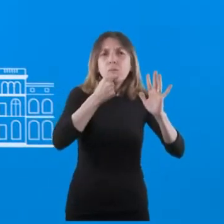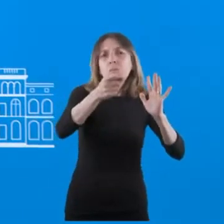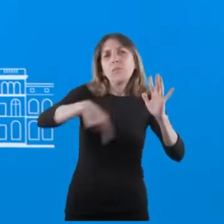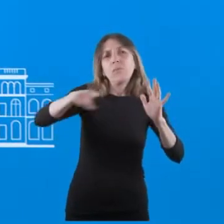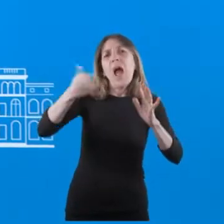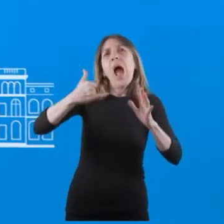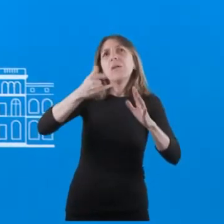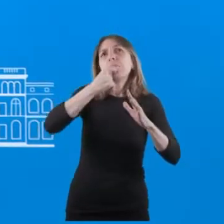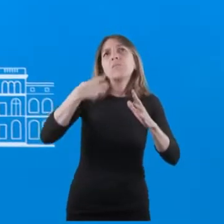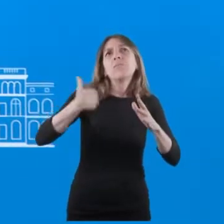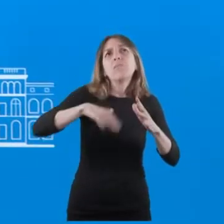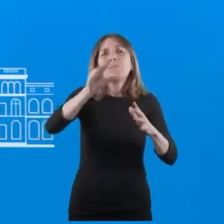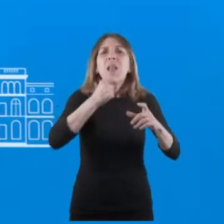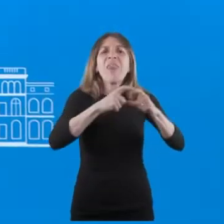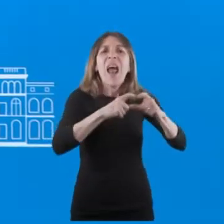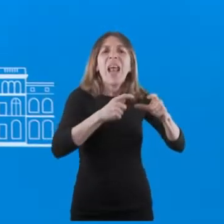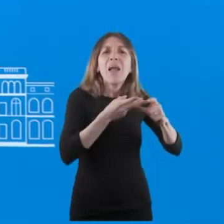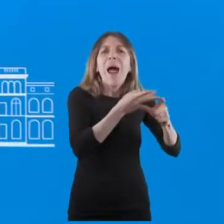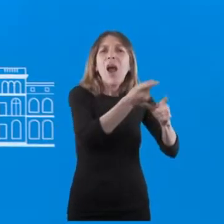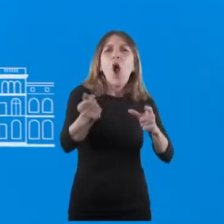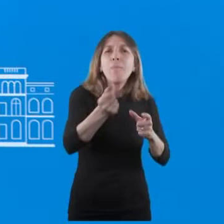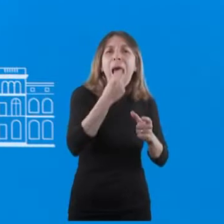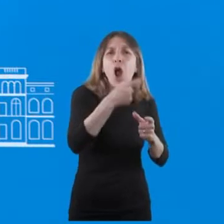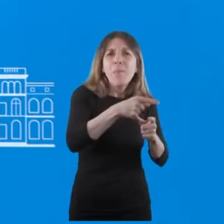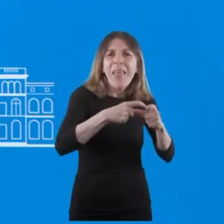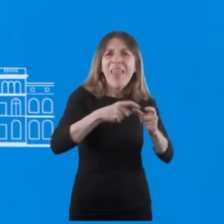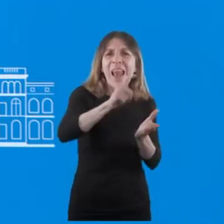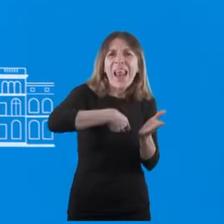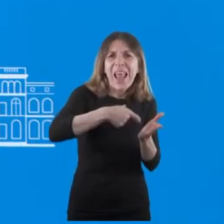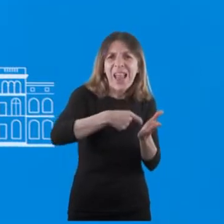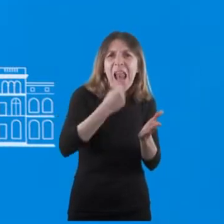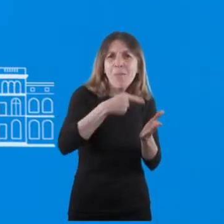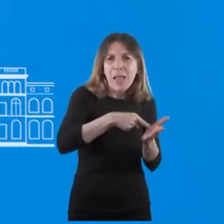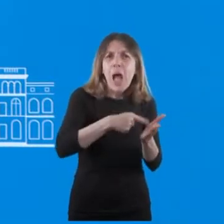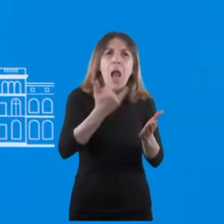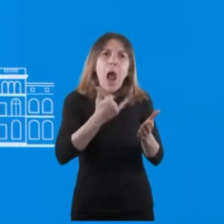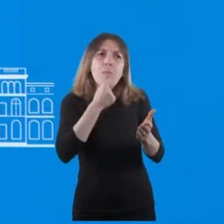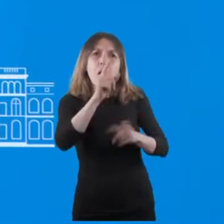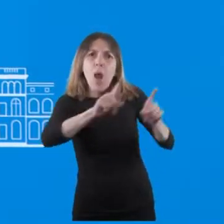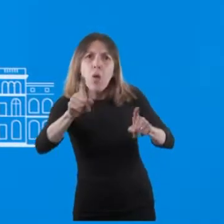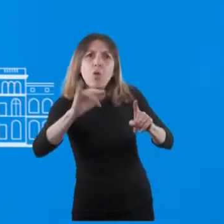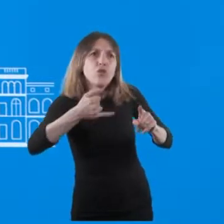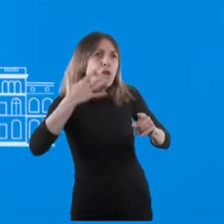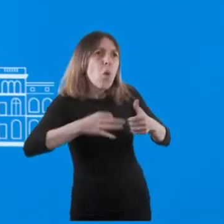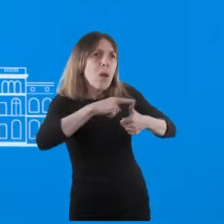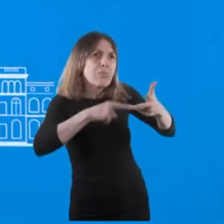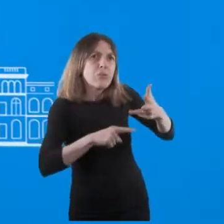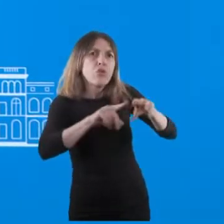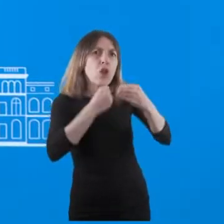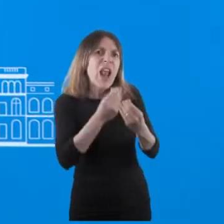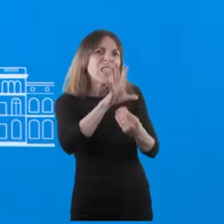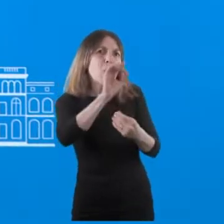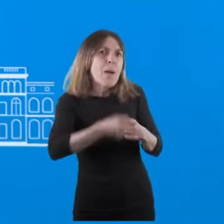universales, como por ejemplo la tarjeta universal, a la cual acceden todos los que cumplen determinadas características, que tuvo un refuerzo del 50%